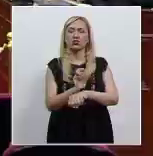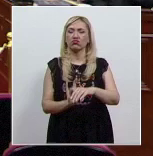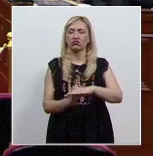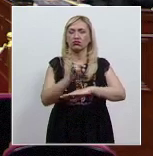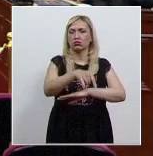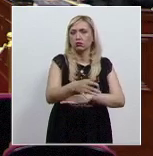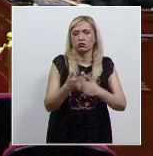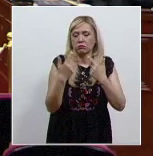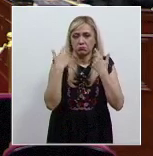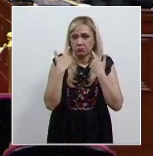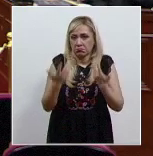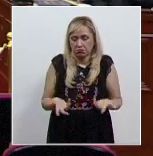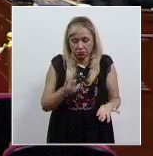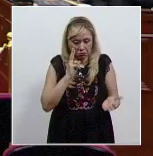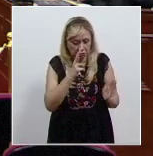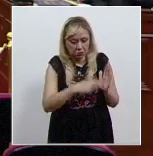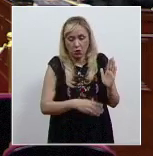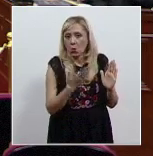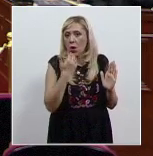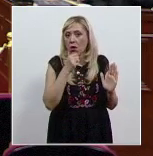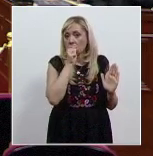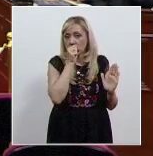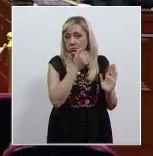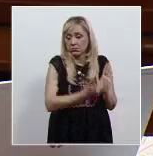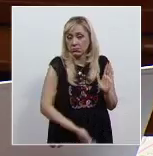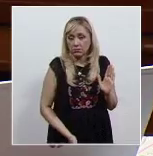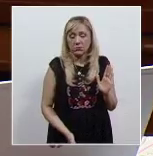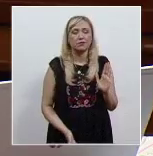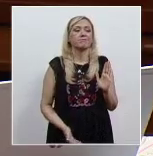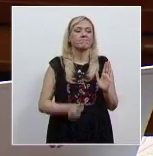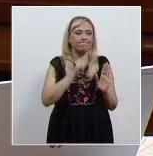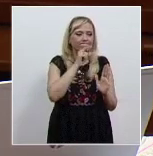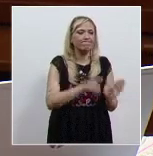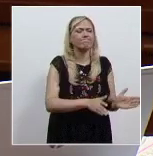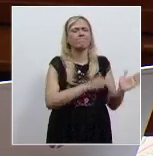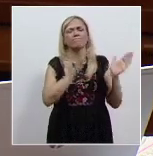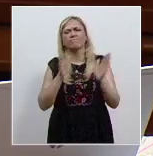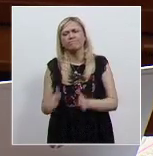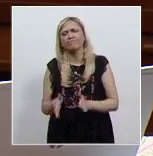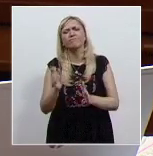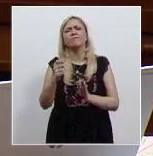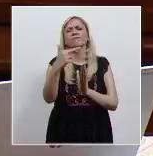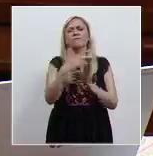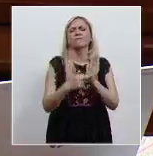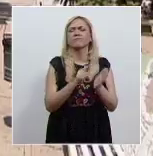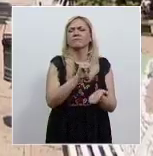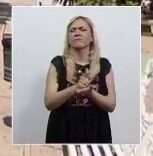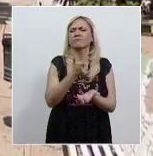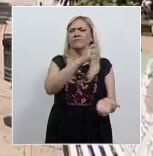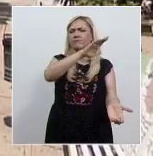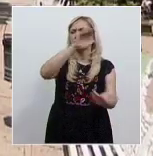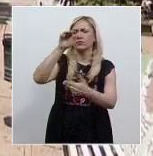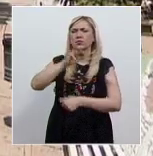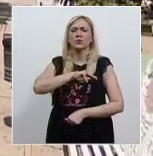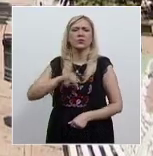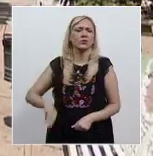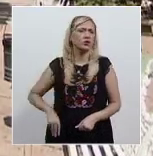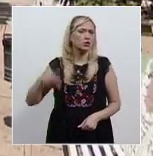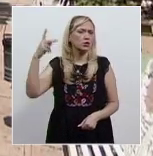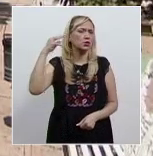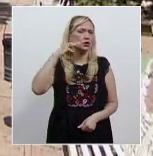público. Al resolver otra acción de inconstitucionalidad, la Corte declaró inválidas diversas disposiciones de leyes de ingresos de municipios de Michoacán,